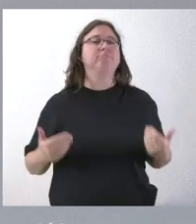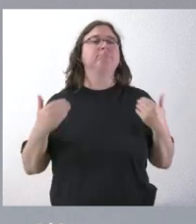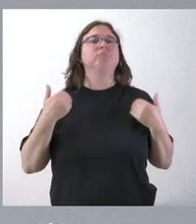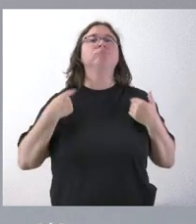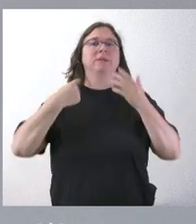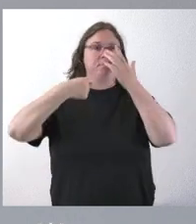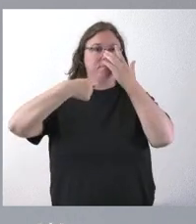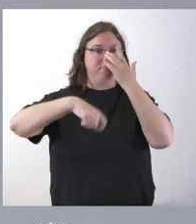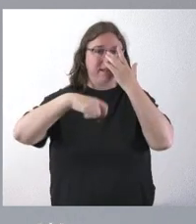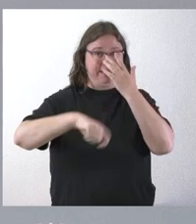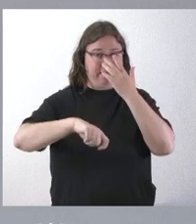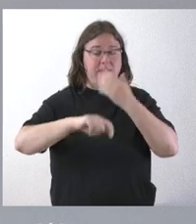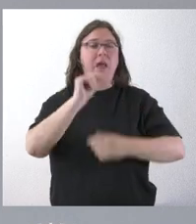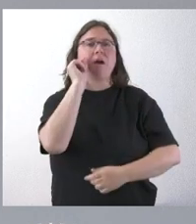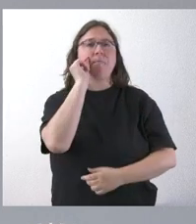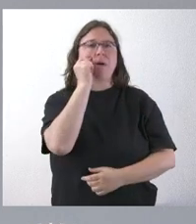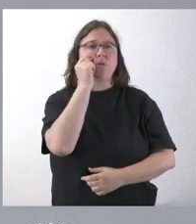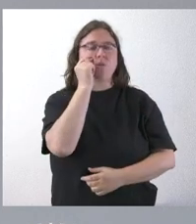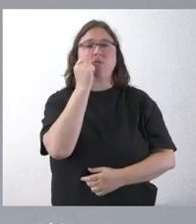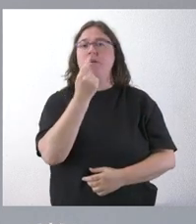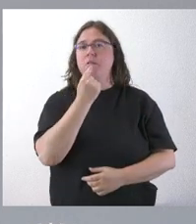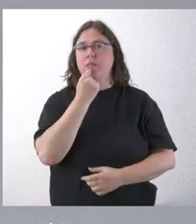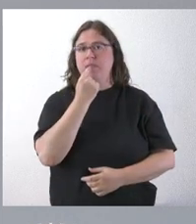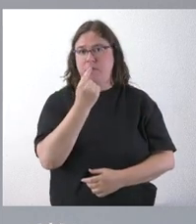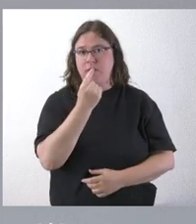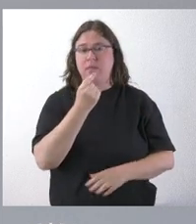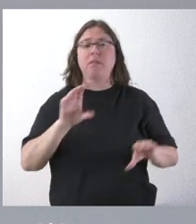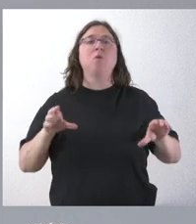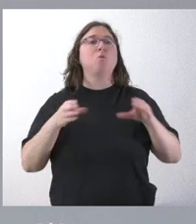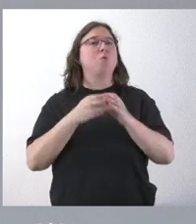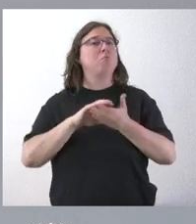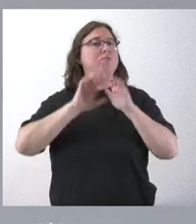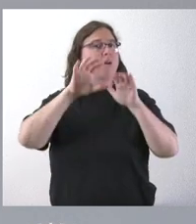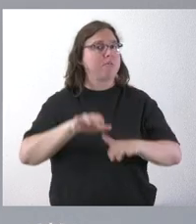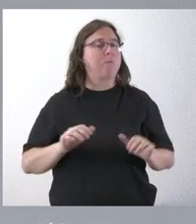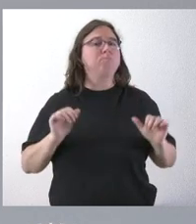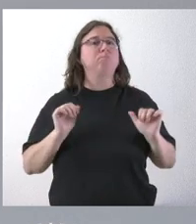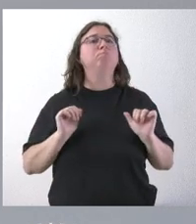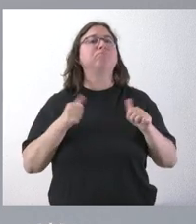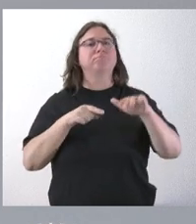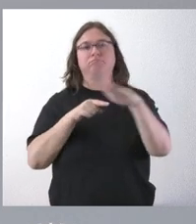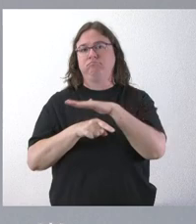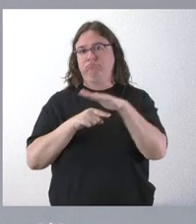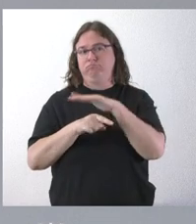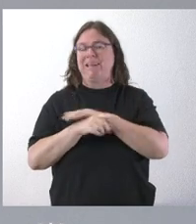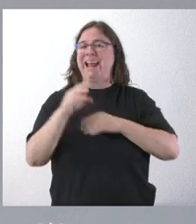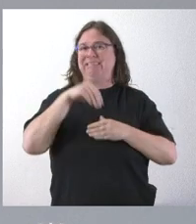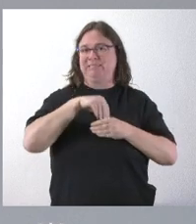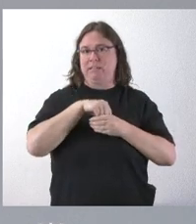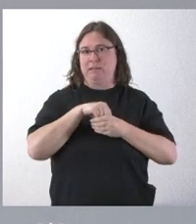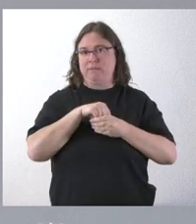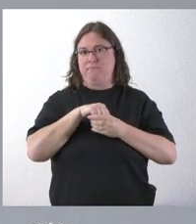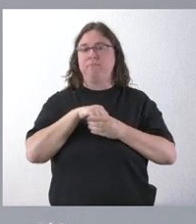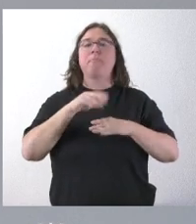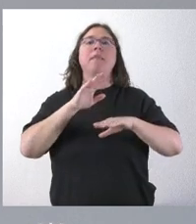de la Junta, Alfonso Hernández Mañueco, en el que manifestaba que la Junta de Castilla y León empezaba la tramitación interna tendente